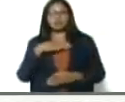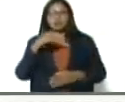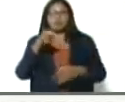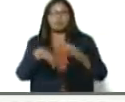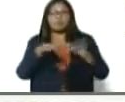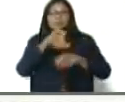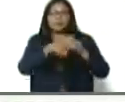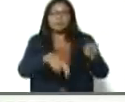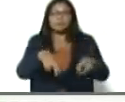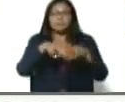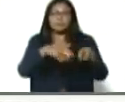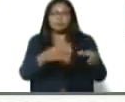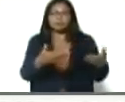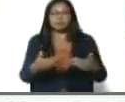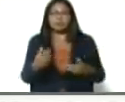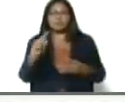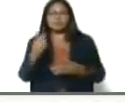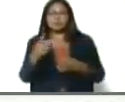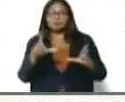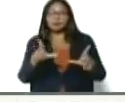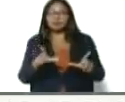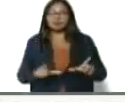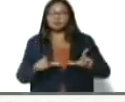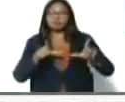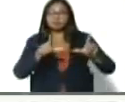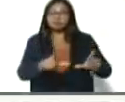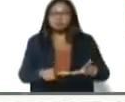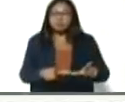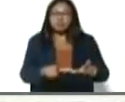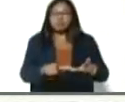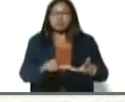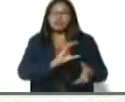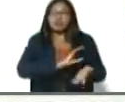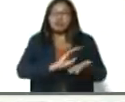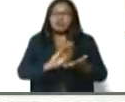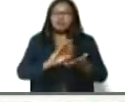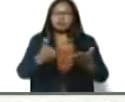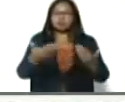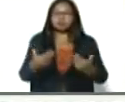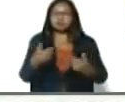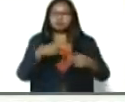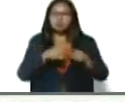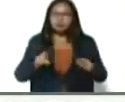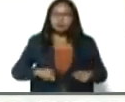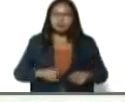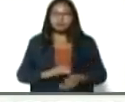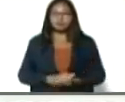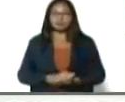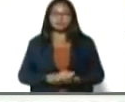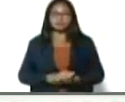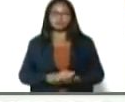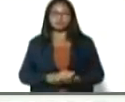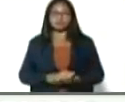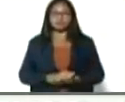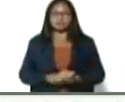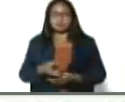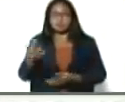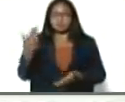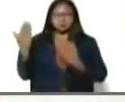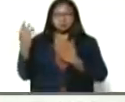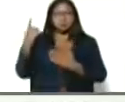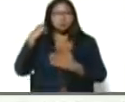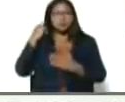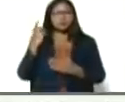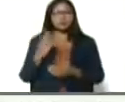porque ella nos decía que recibió el primer crédito de la mano de esta hermosa misión. Para darle el testimonio, bueno, vamos a escucharla. Adelante.